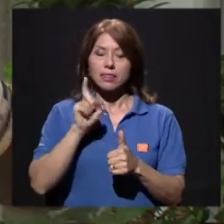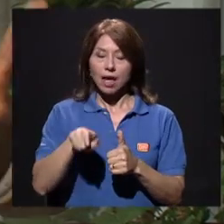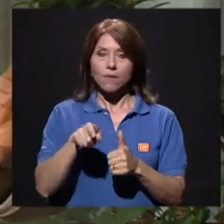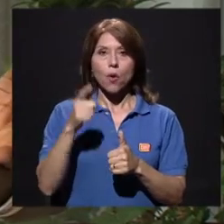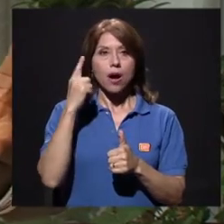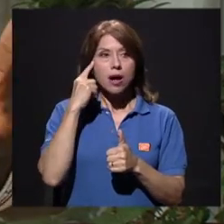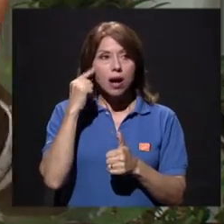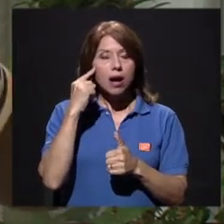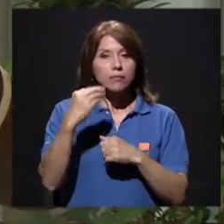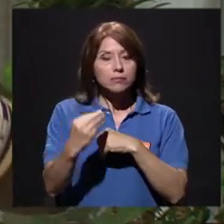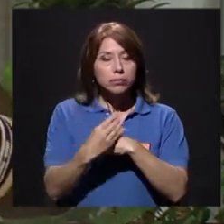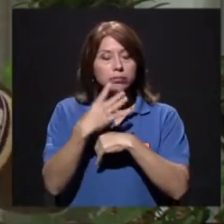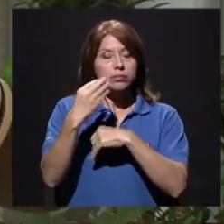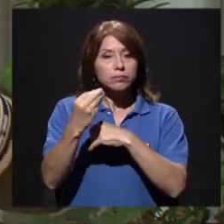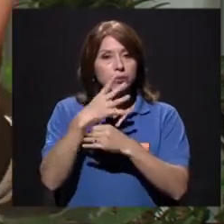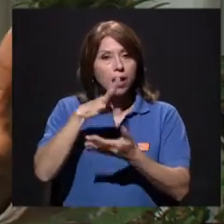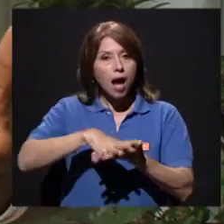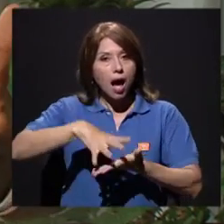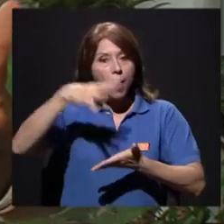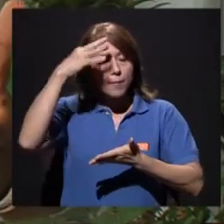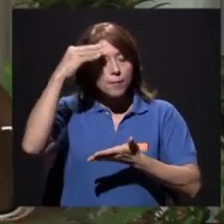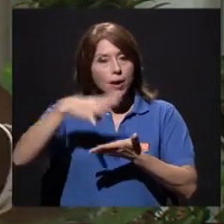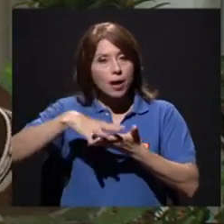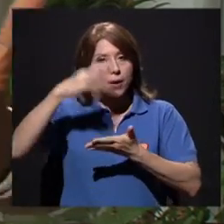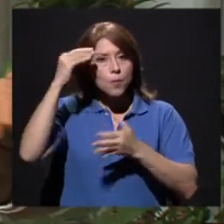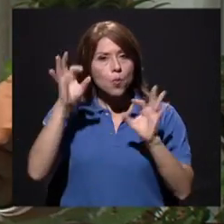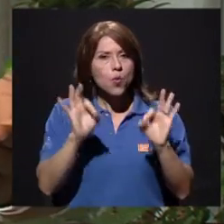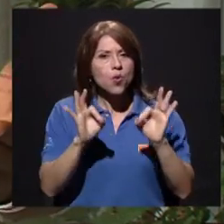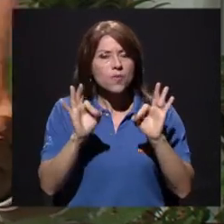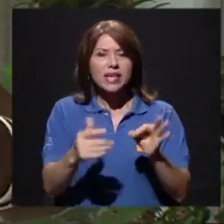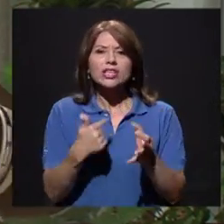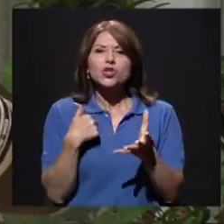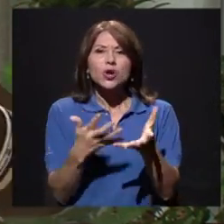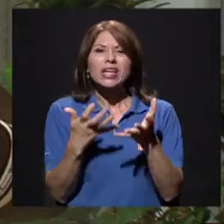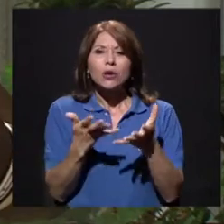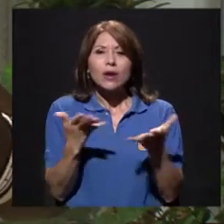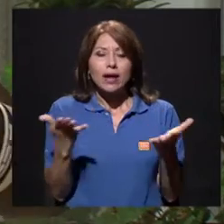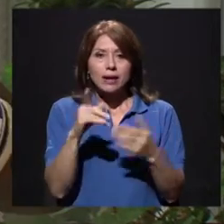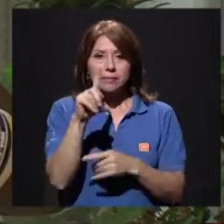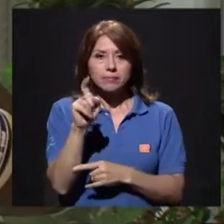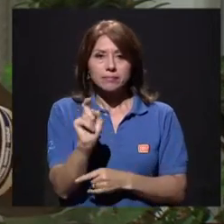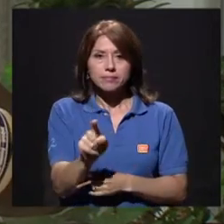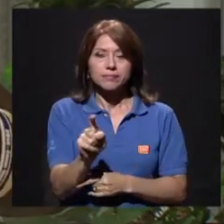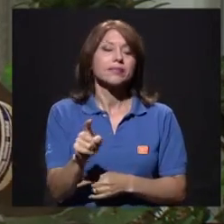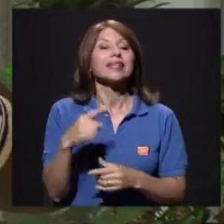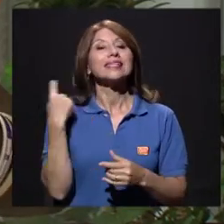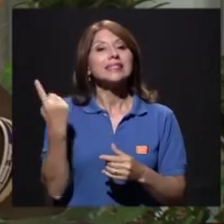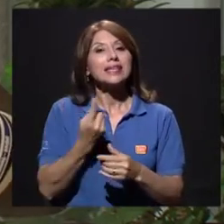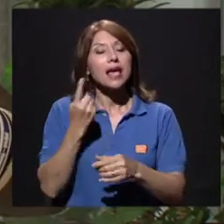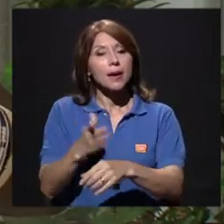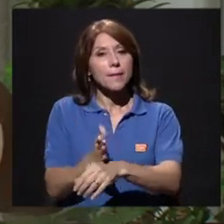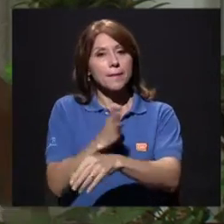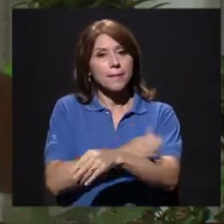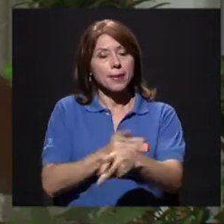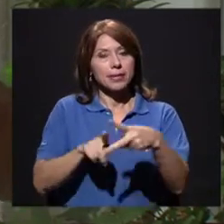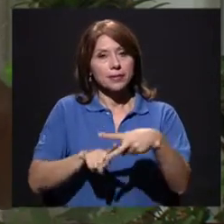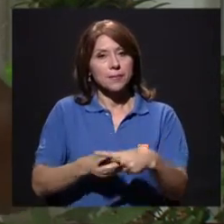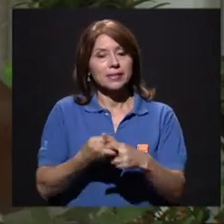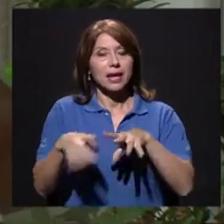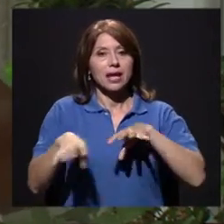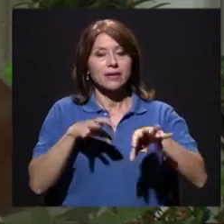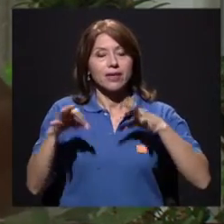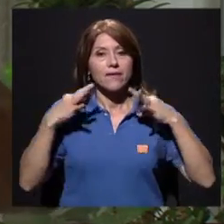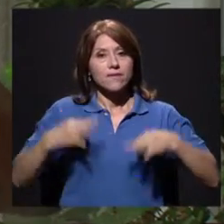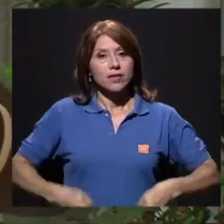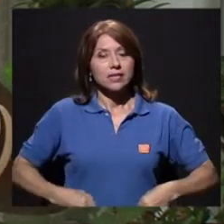asesorarme, asesorarme muy bien de lo que quiero. Entonces, yo creo que lo primero siempre, antes de empezar una actividad